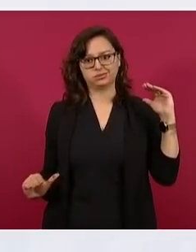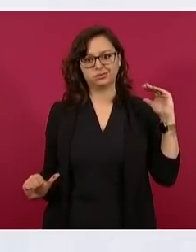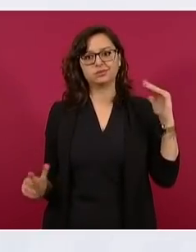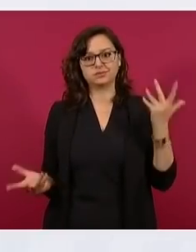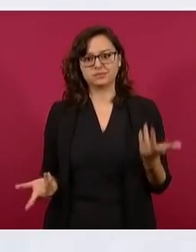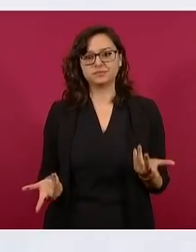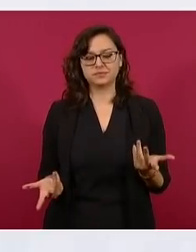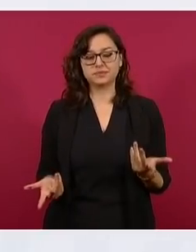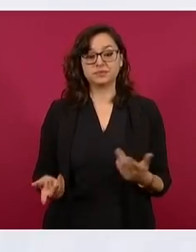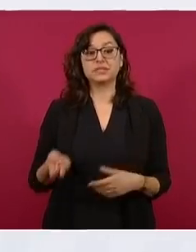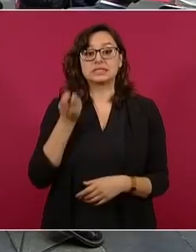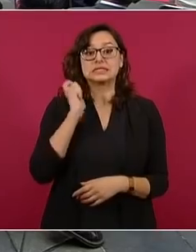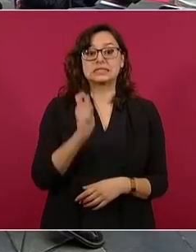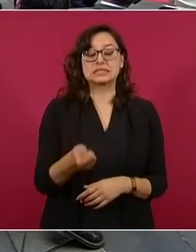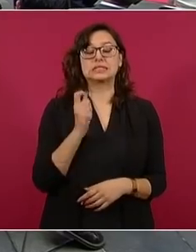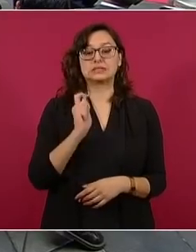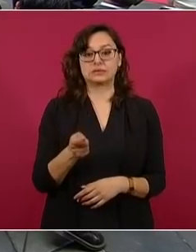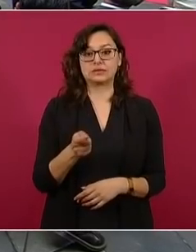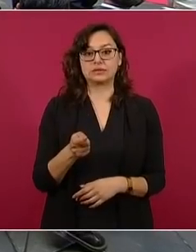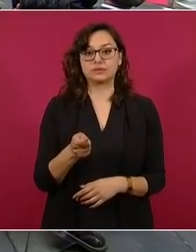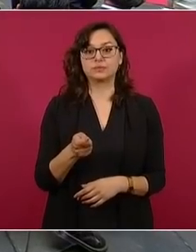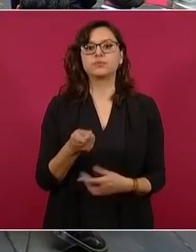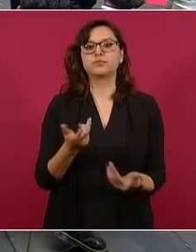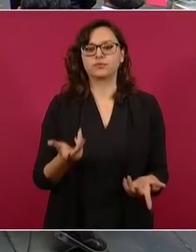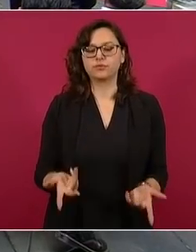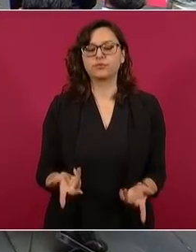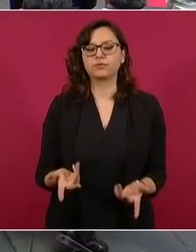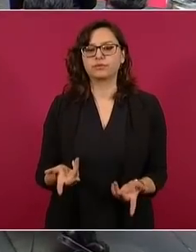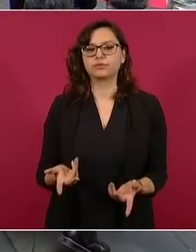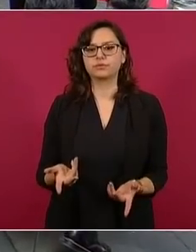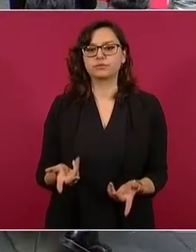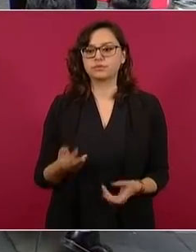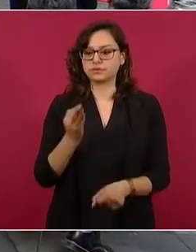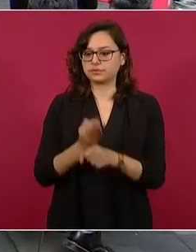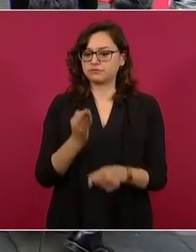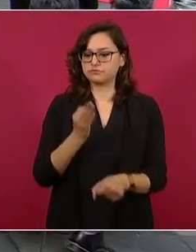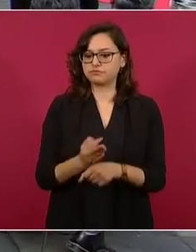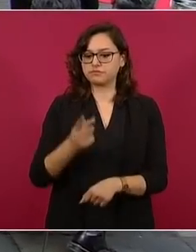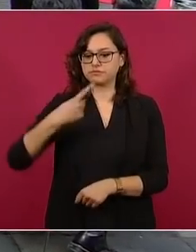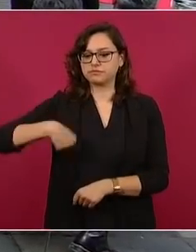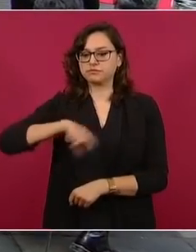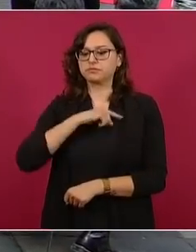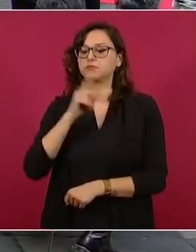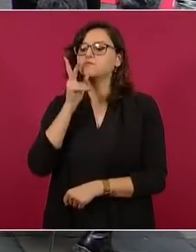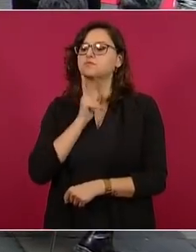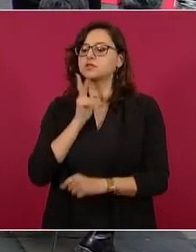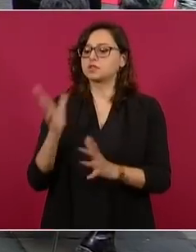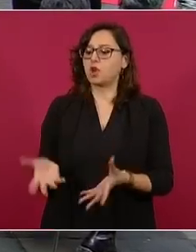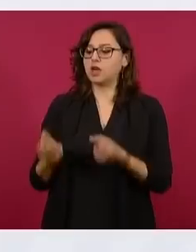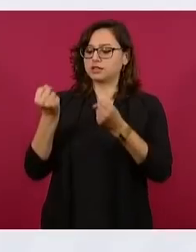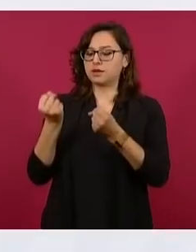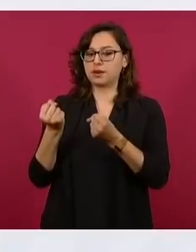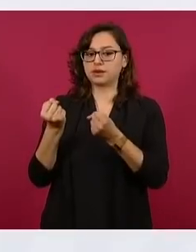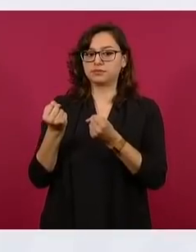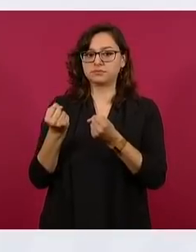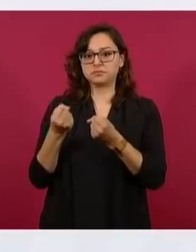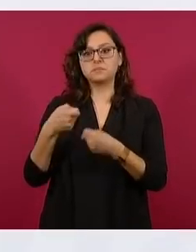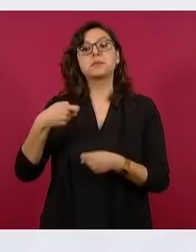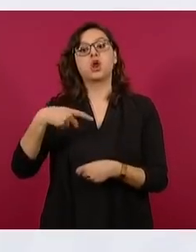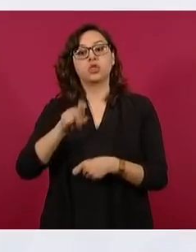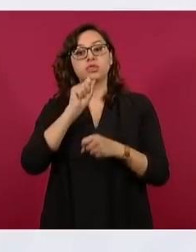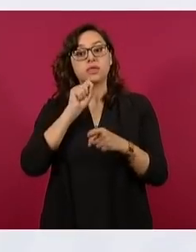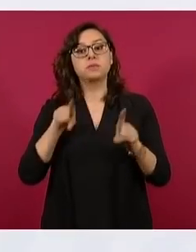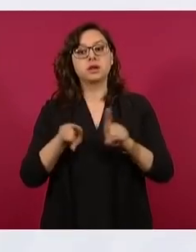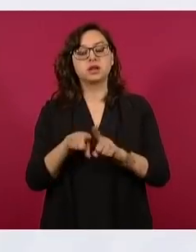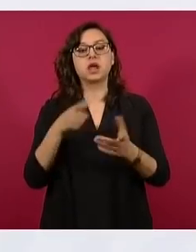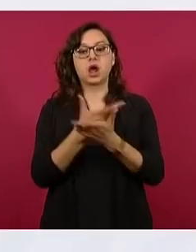no sólo estamos rescatando el petróleo, sino también nos encontramos luchando